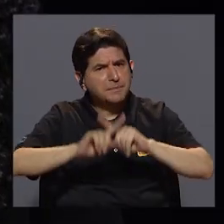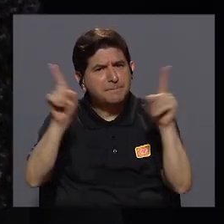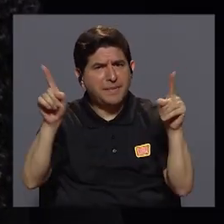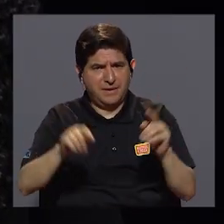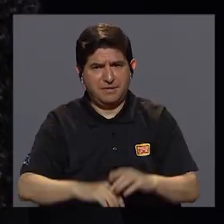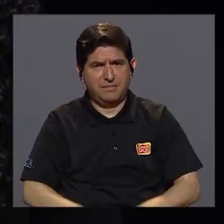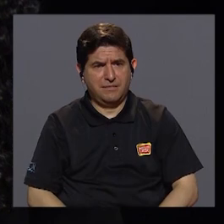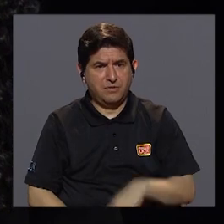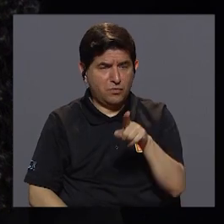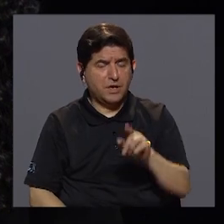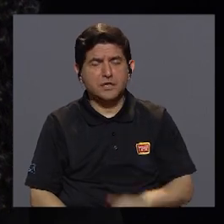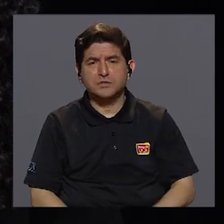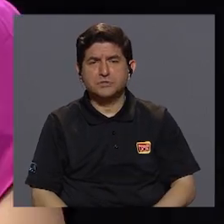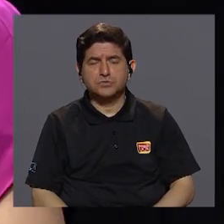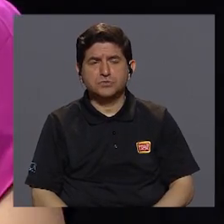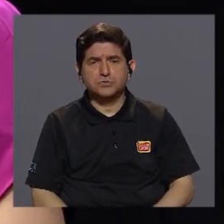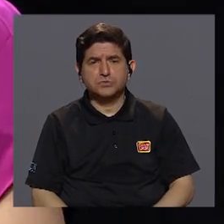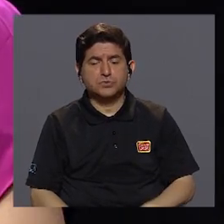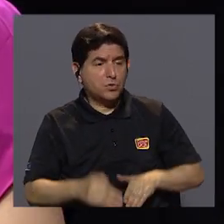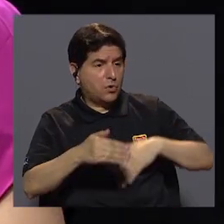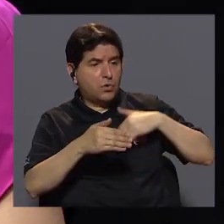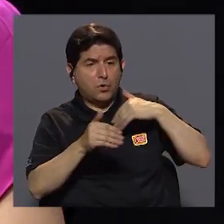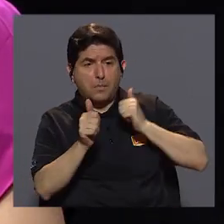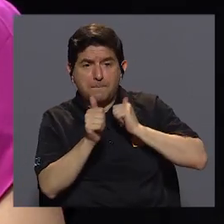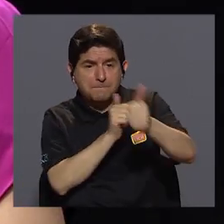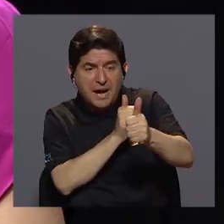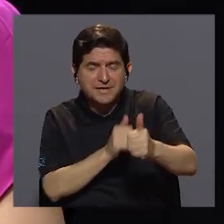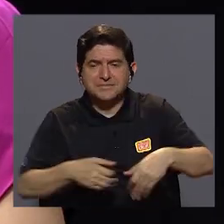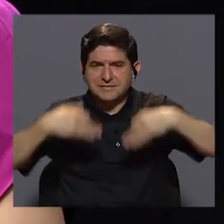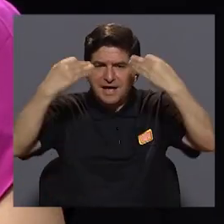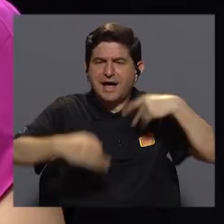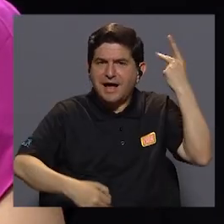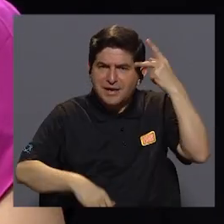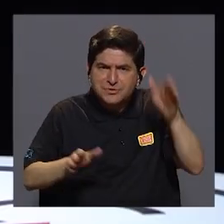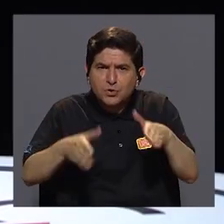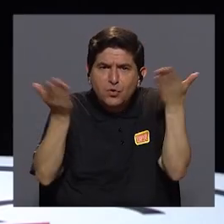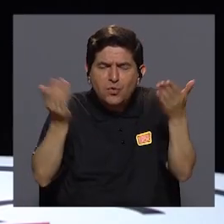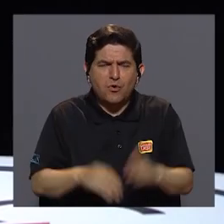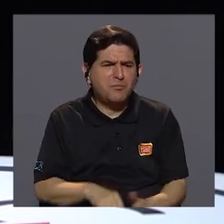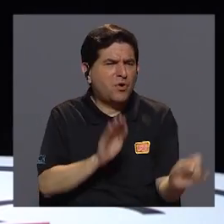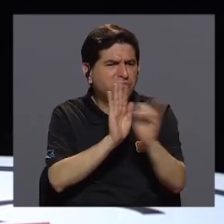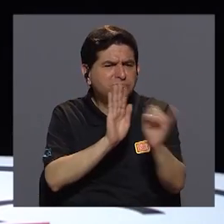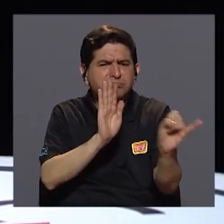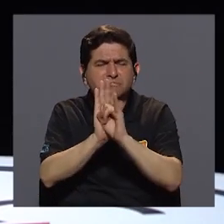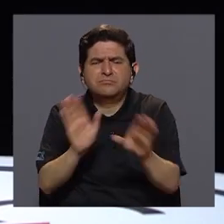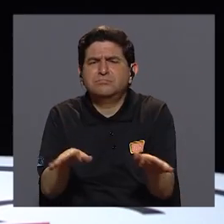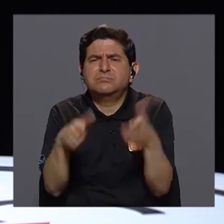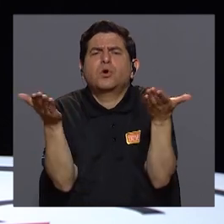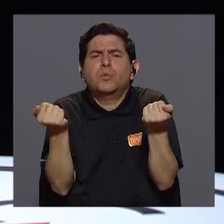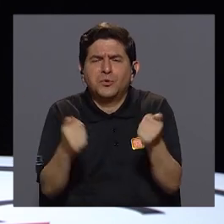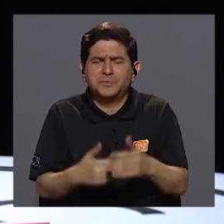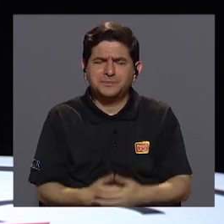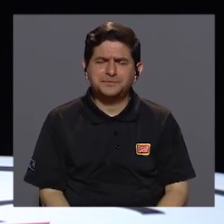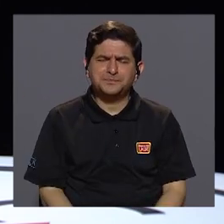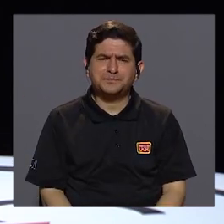¿cómo eso traspasa la decisión política? ¿Qué empiezan a identificar? ¿Cómo lo ven?